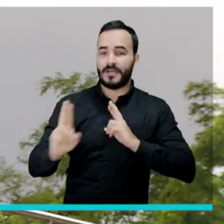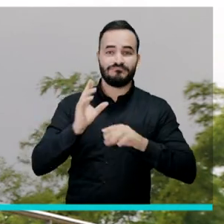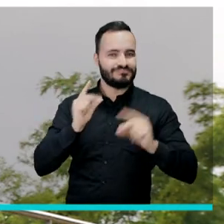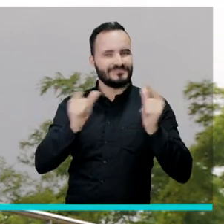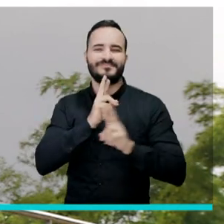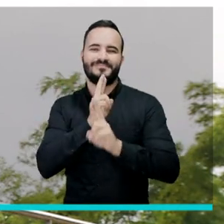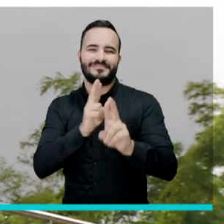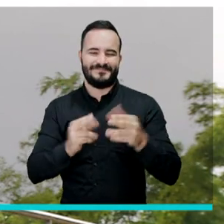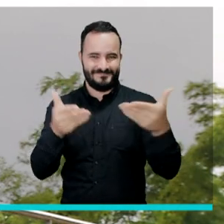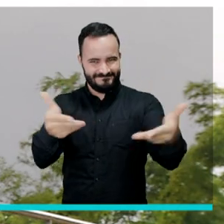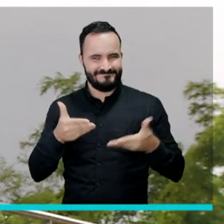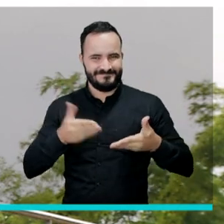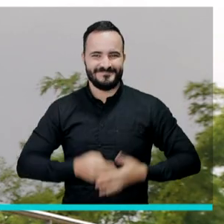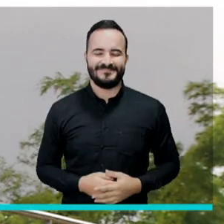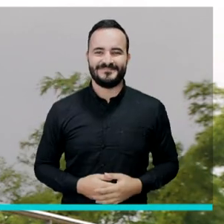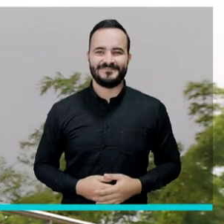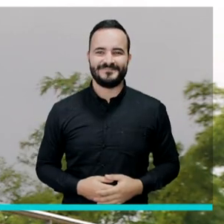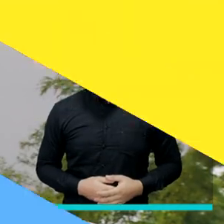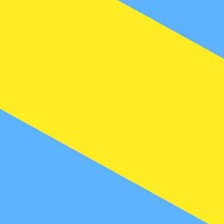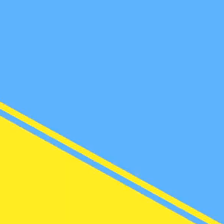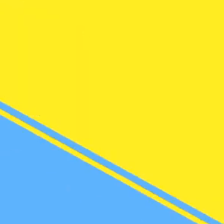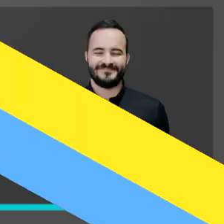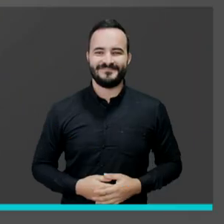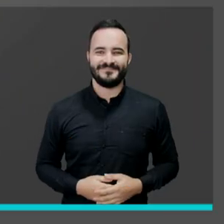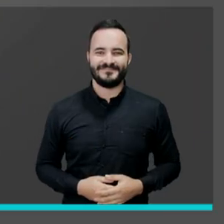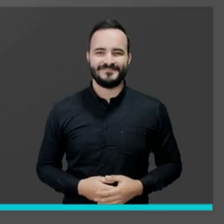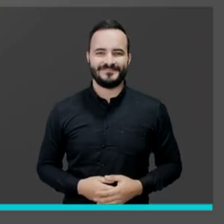rápidas a los reportes de la comunidad. Bienvenidos.